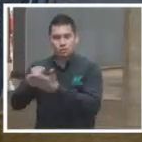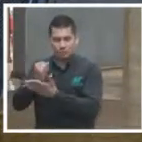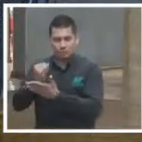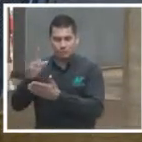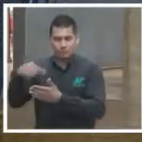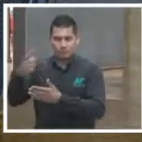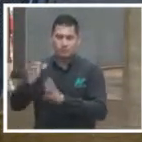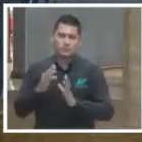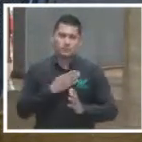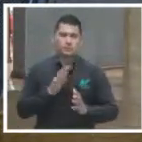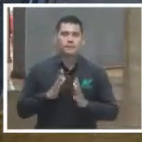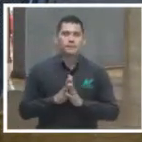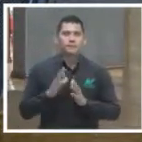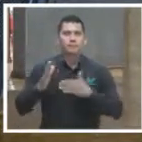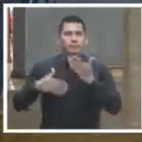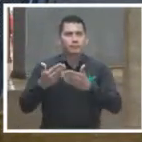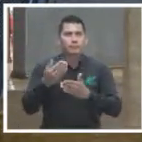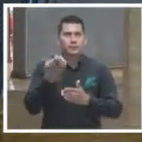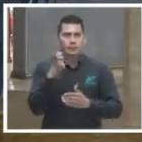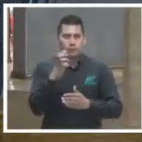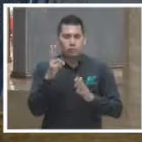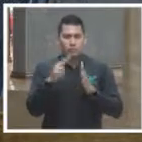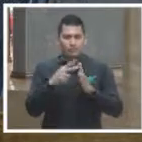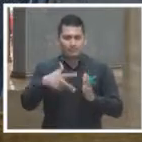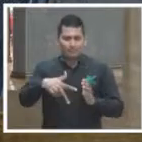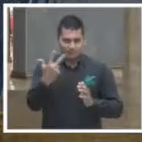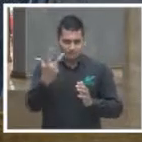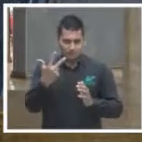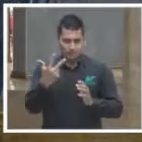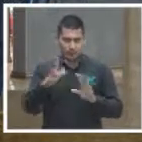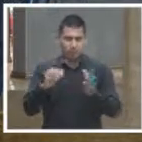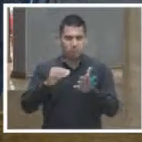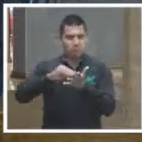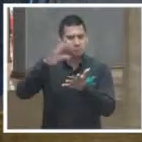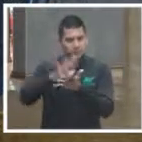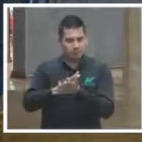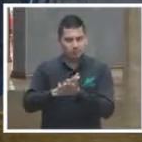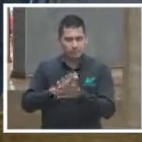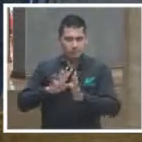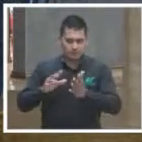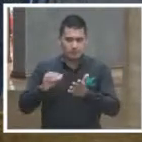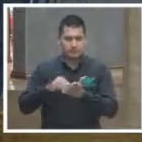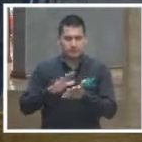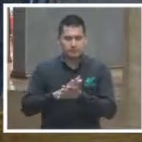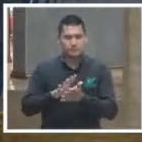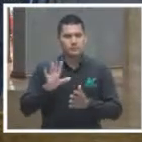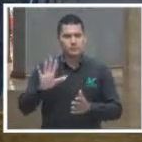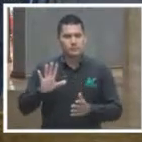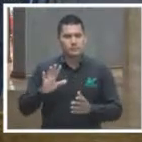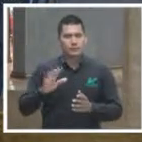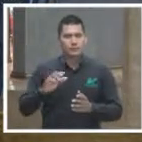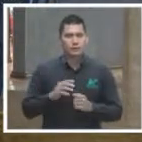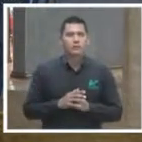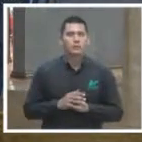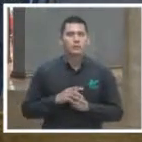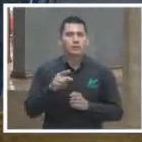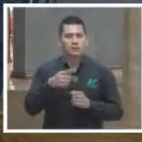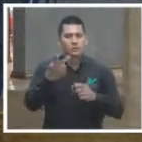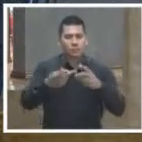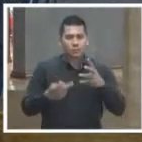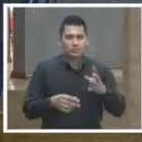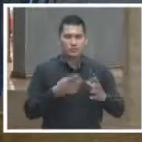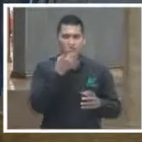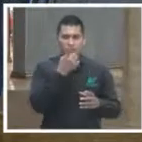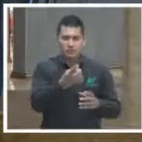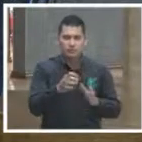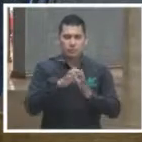Reforma, en enero del 2013, le pregunta, en su encuesta dice, sobre